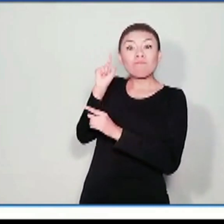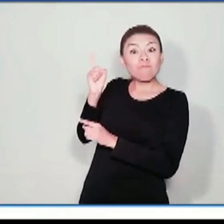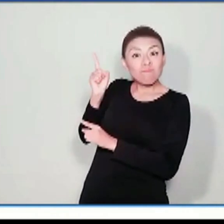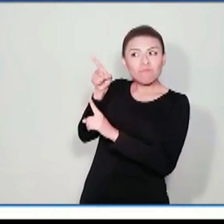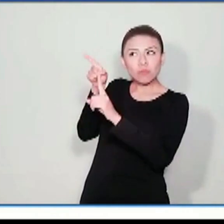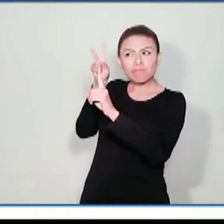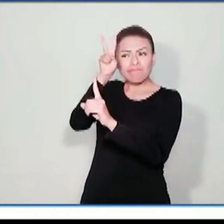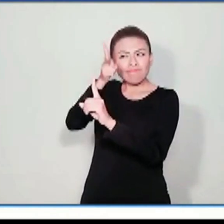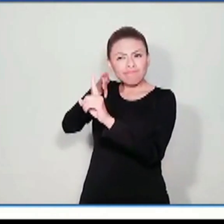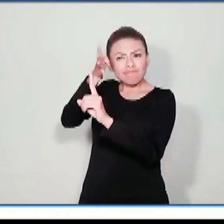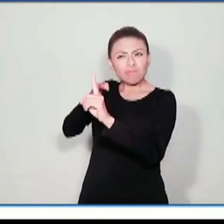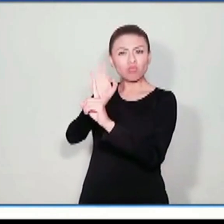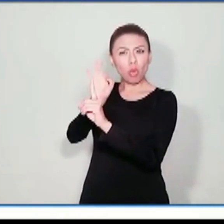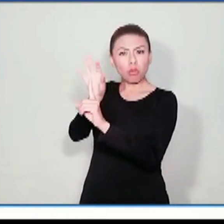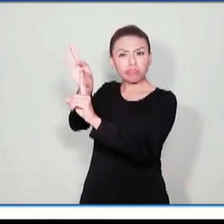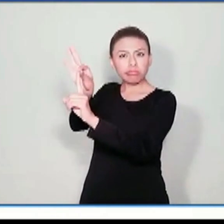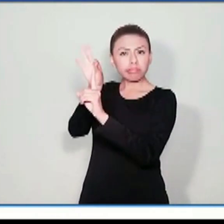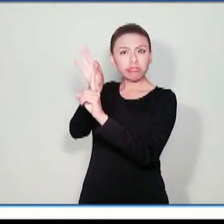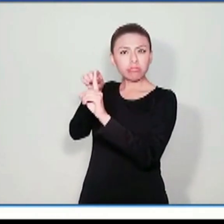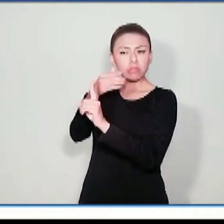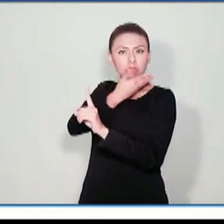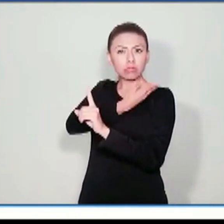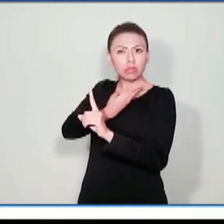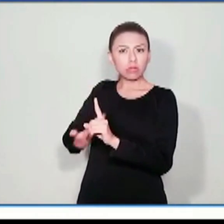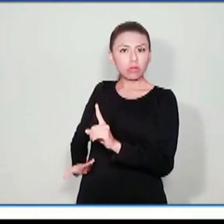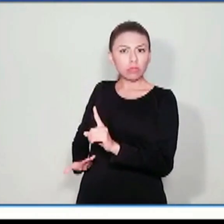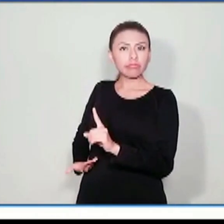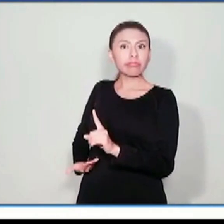en el momento de elegir.